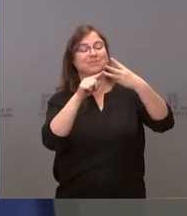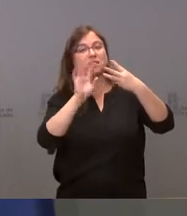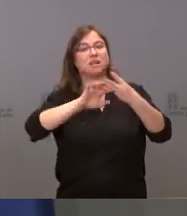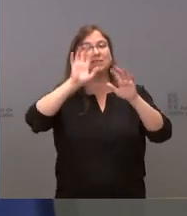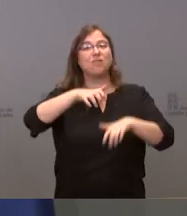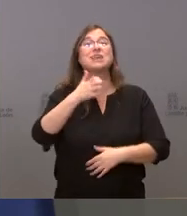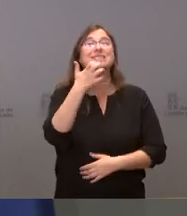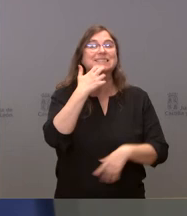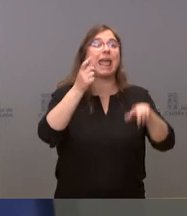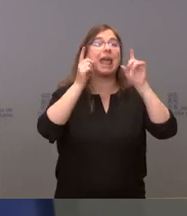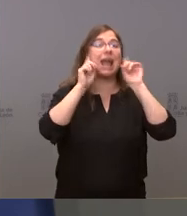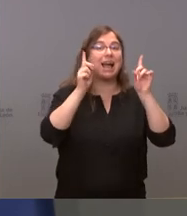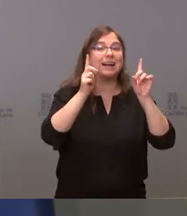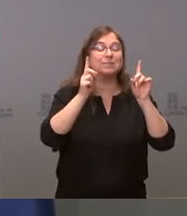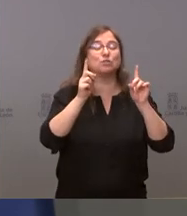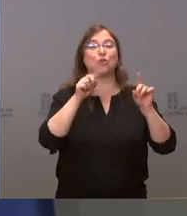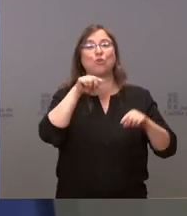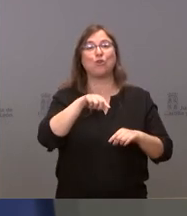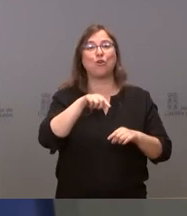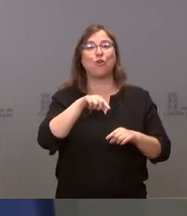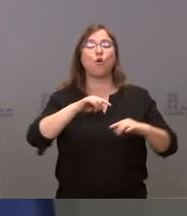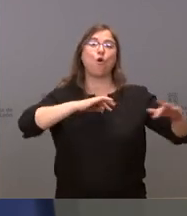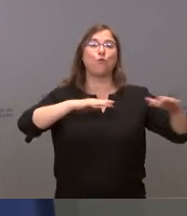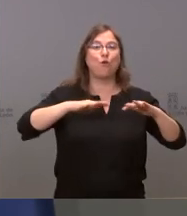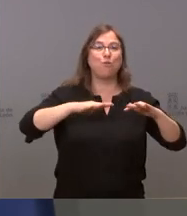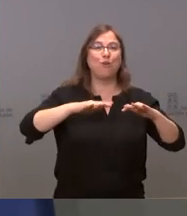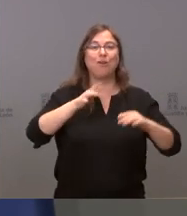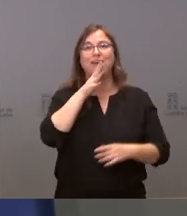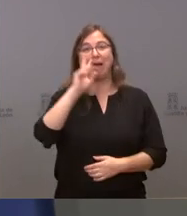fútbol nos hubiera pasado lo mismo con el Valladolid, pues no estaríamos como estamos.